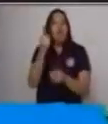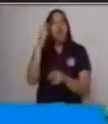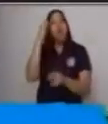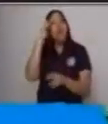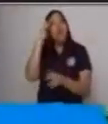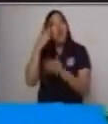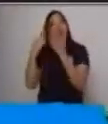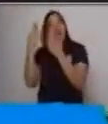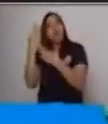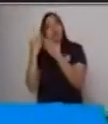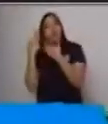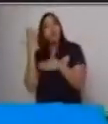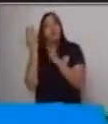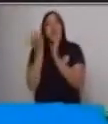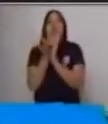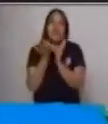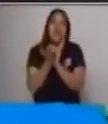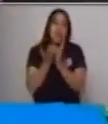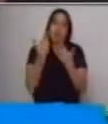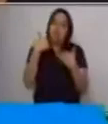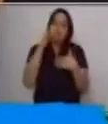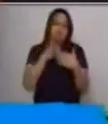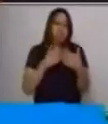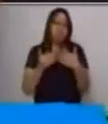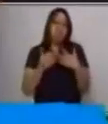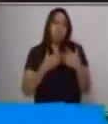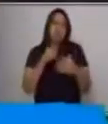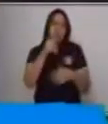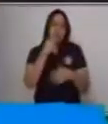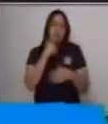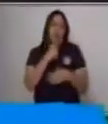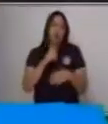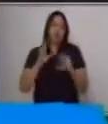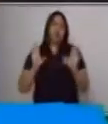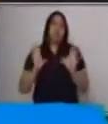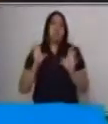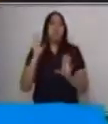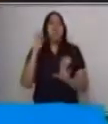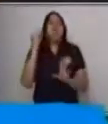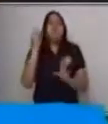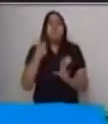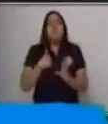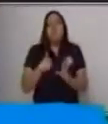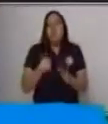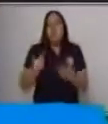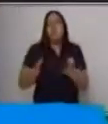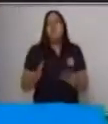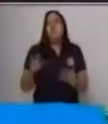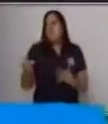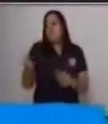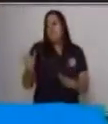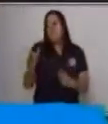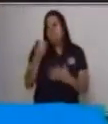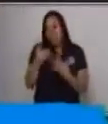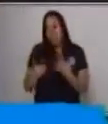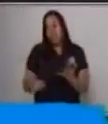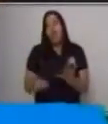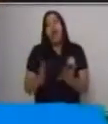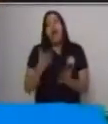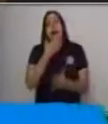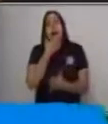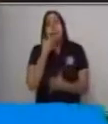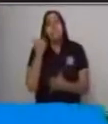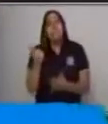Puedes describir cualquier cosa que tú desees. ¿Para qué te sirve eso? Para que tú te expreses de una mejor manera